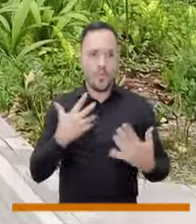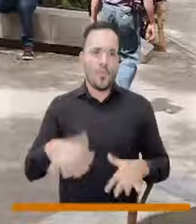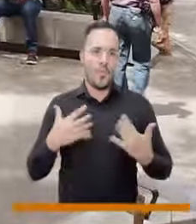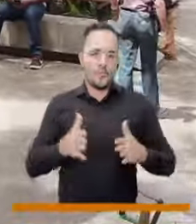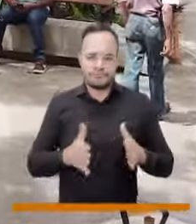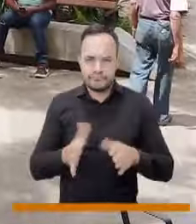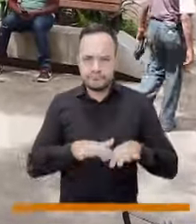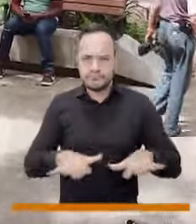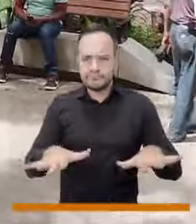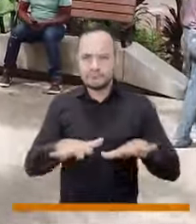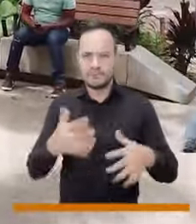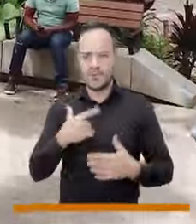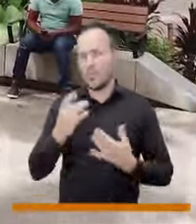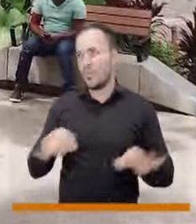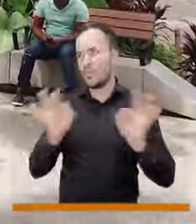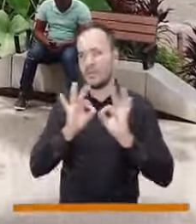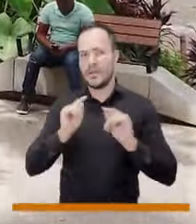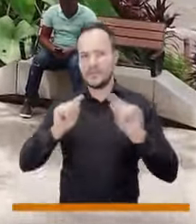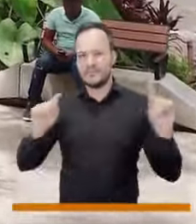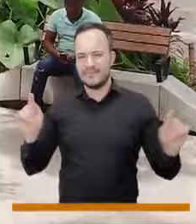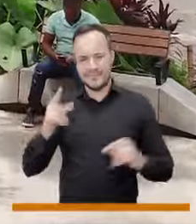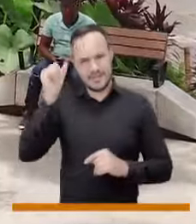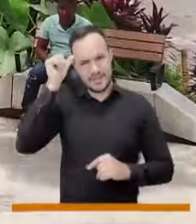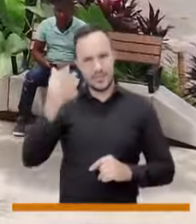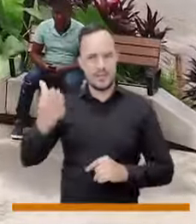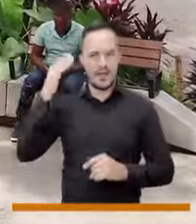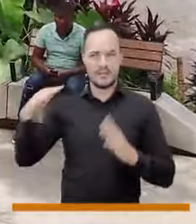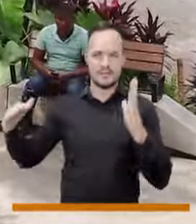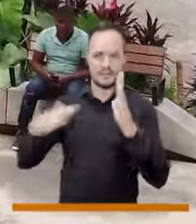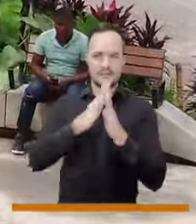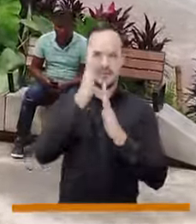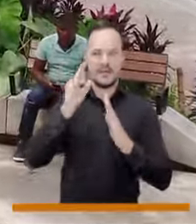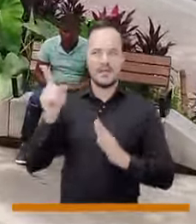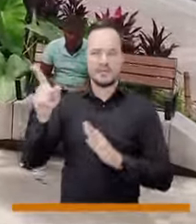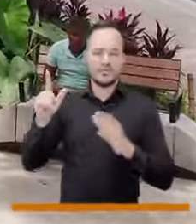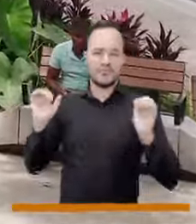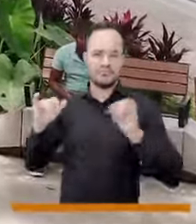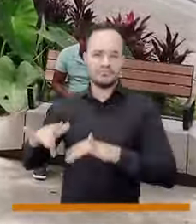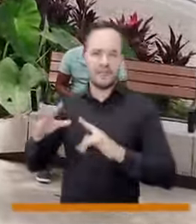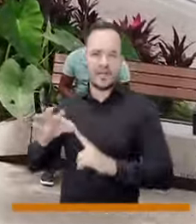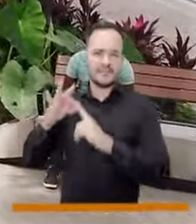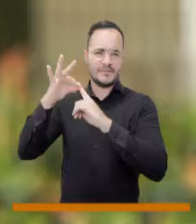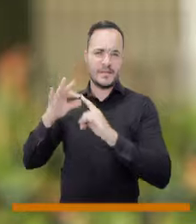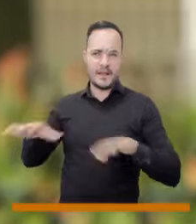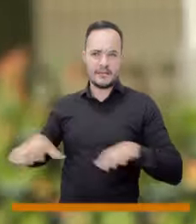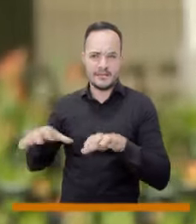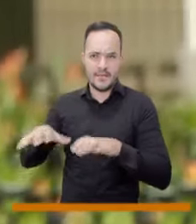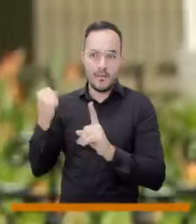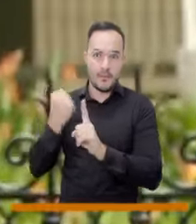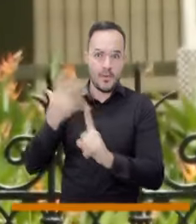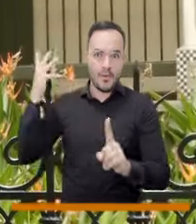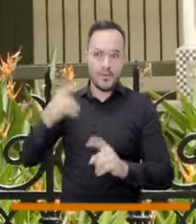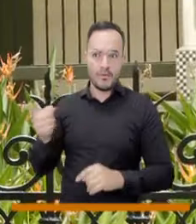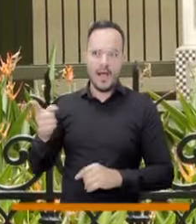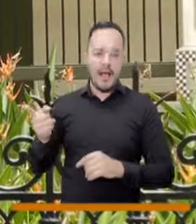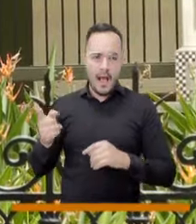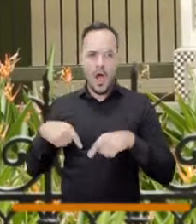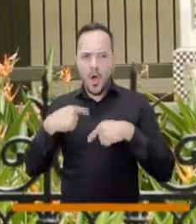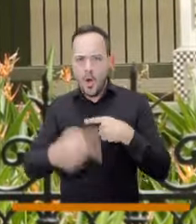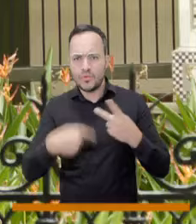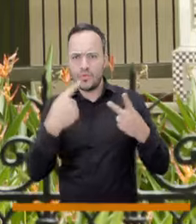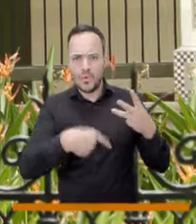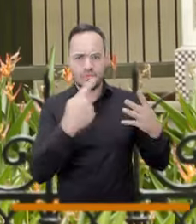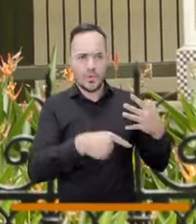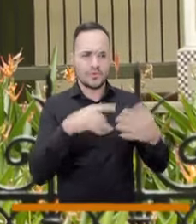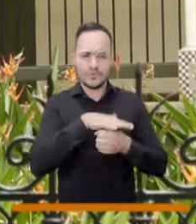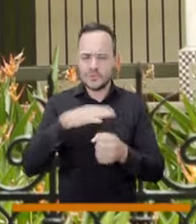eventos tan importantes como la inauguración de la bienal que se dio en el coltejer como otros otros hechos claves en la